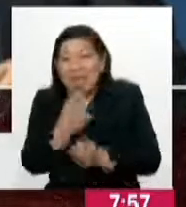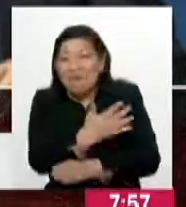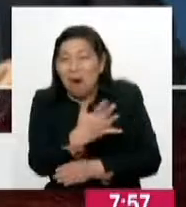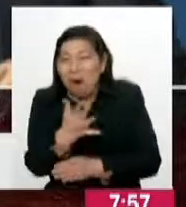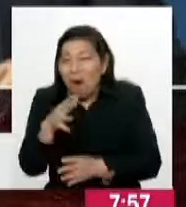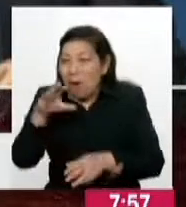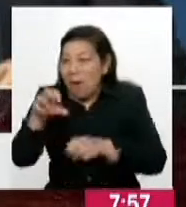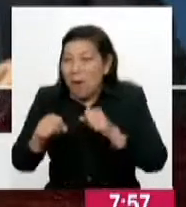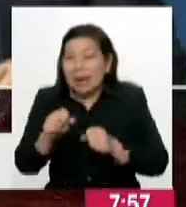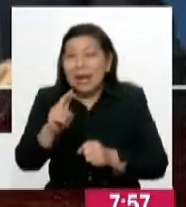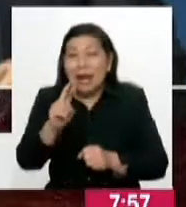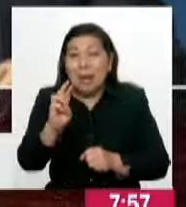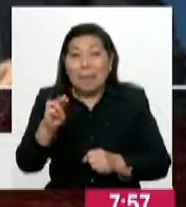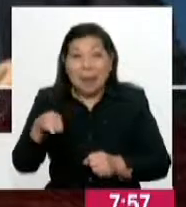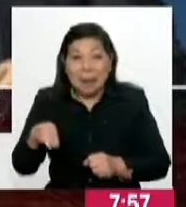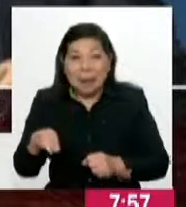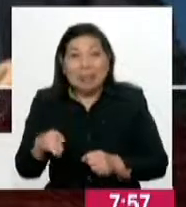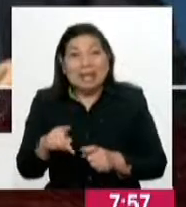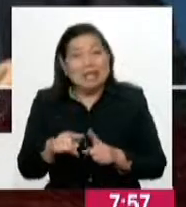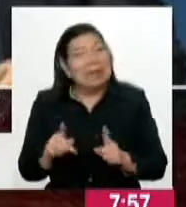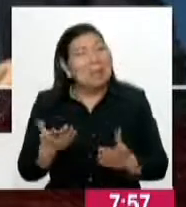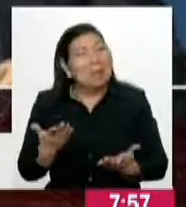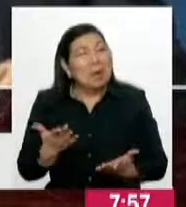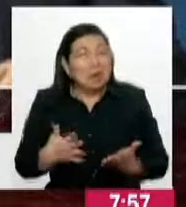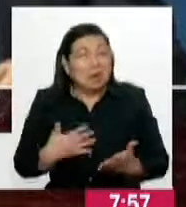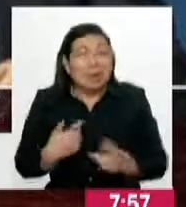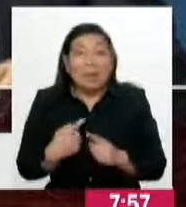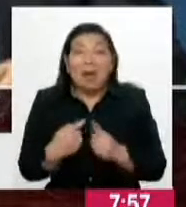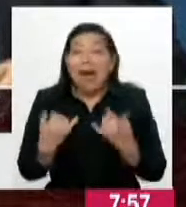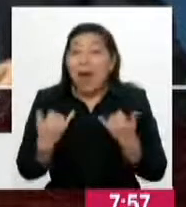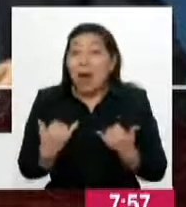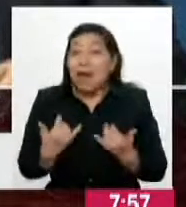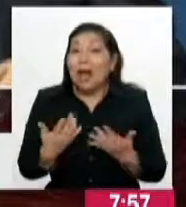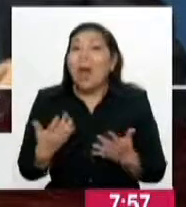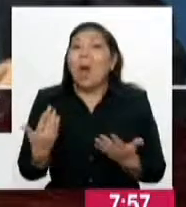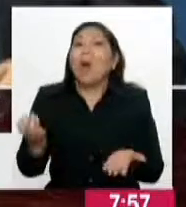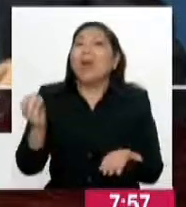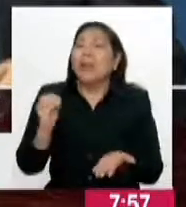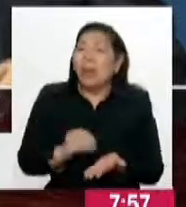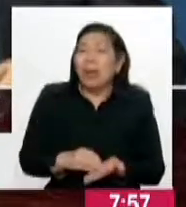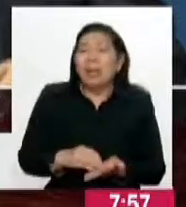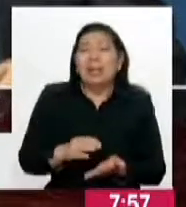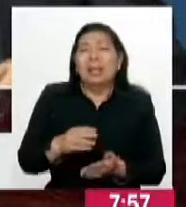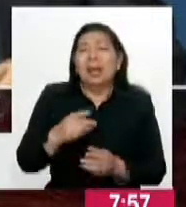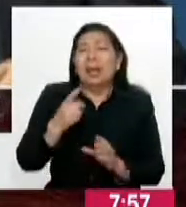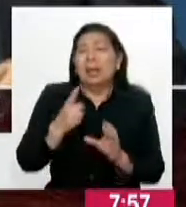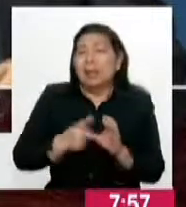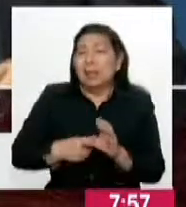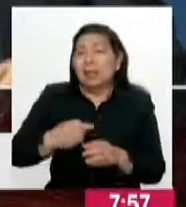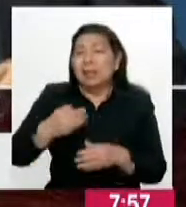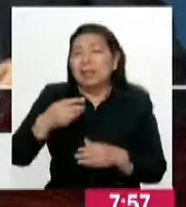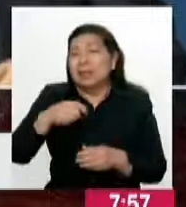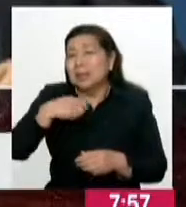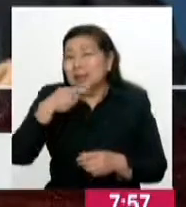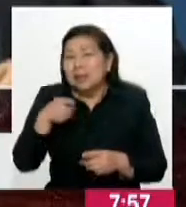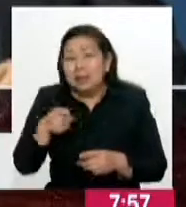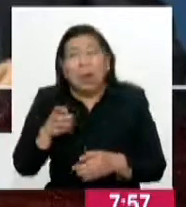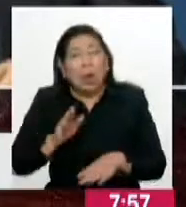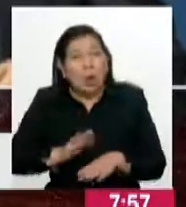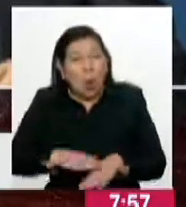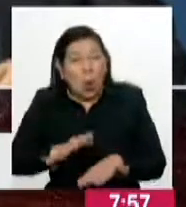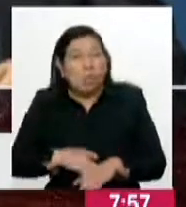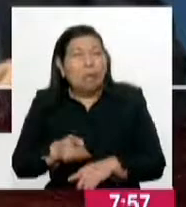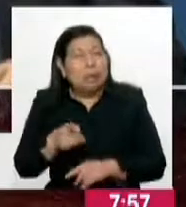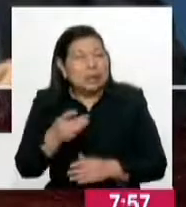recuperarse en el nivel que estaba. Quizás no pueda hacerlo, pero reconstruir toda la información que han perdido, eso va a ser casi